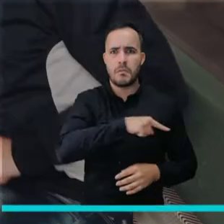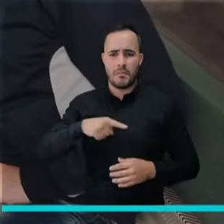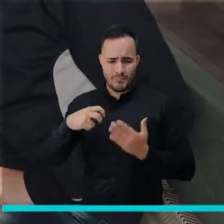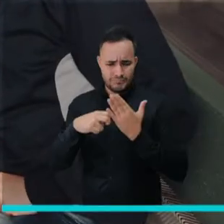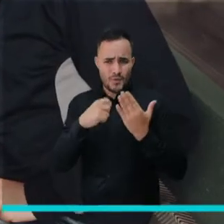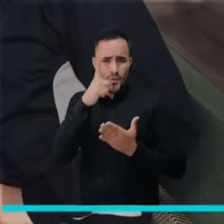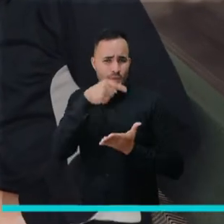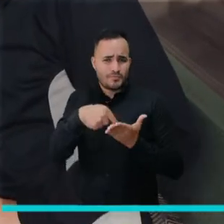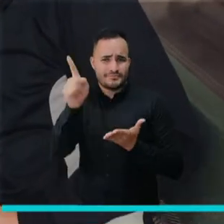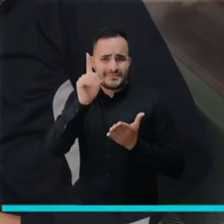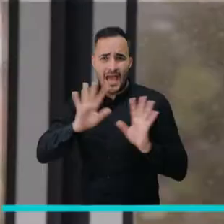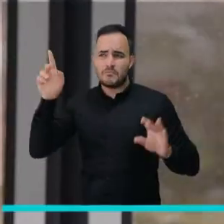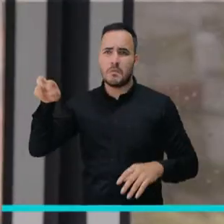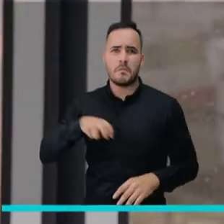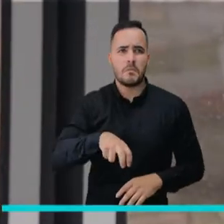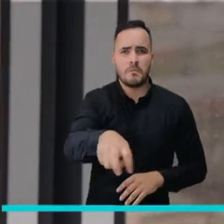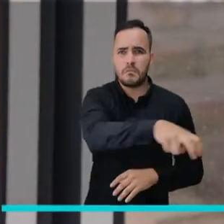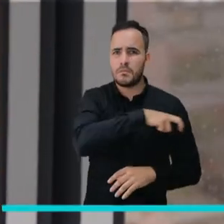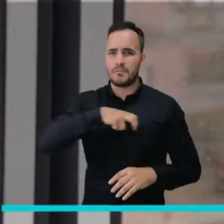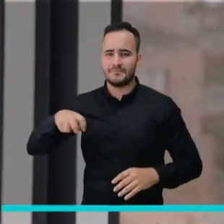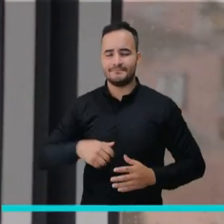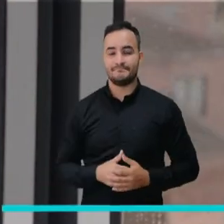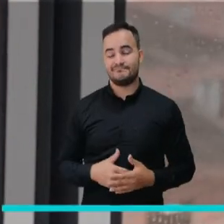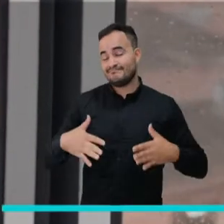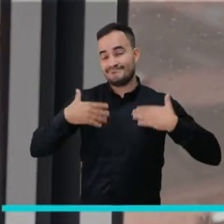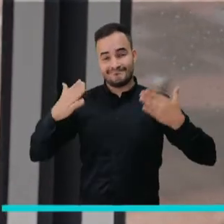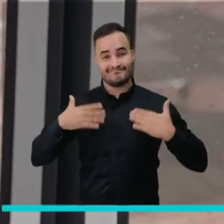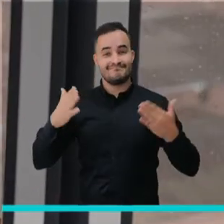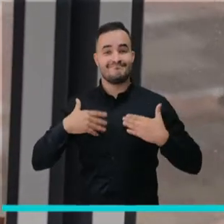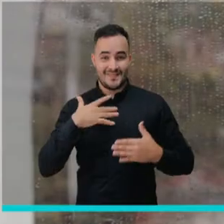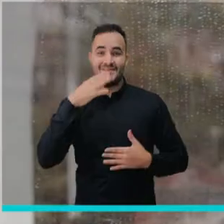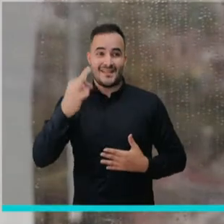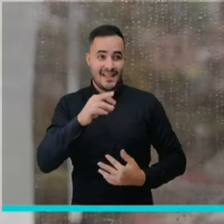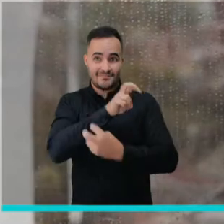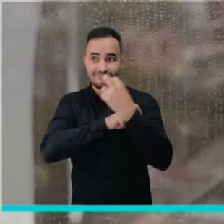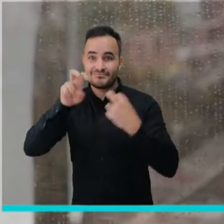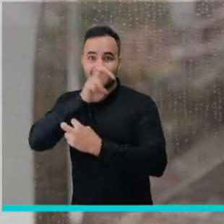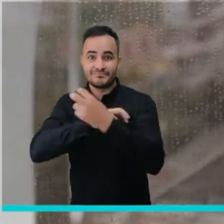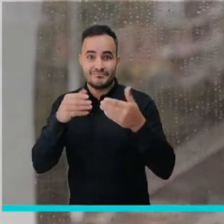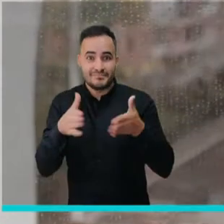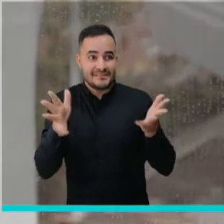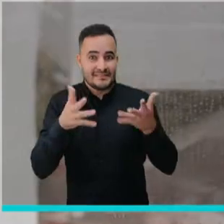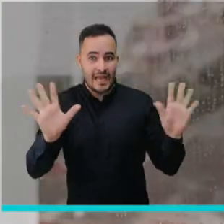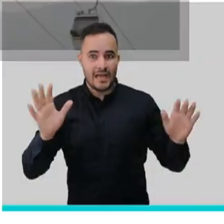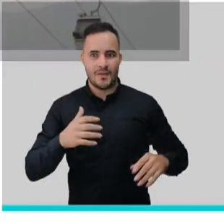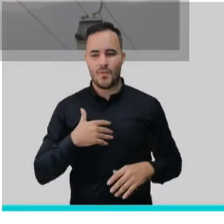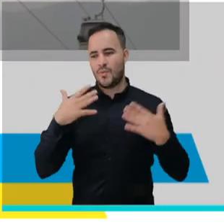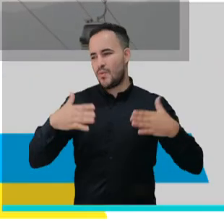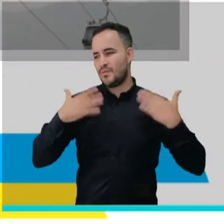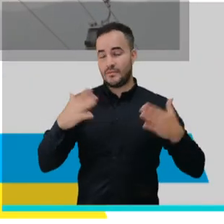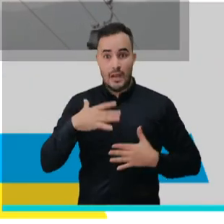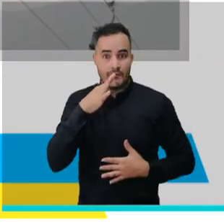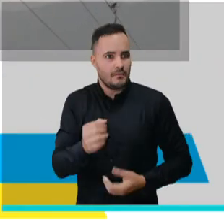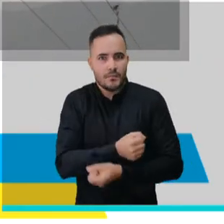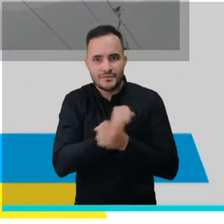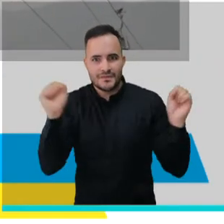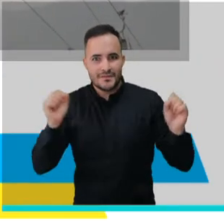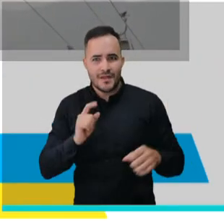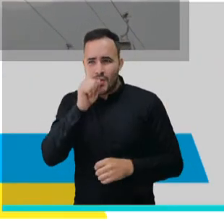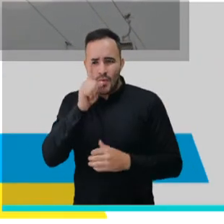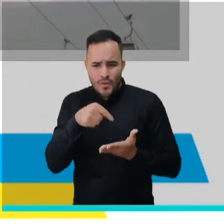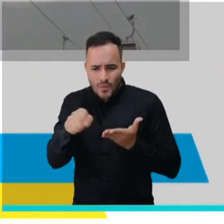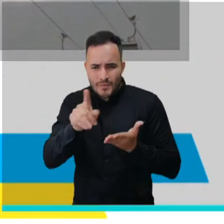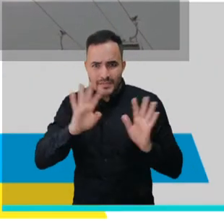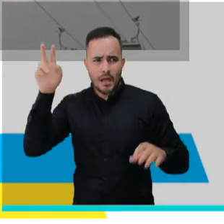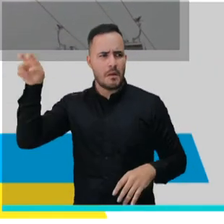moverse por la ciudad con un solo etiquete. Estoy muy contenta de que ya haya iniciado la operación comercial del Metrocable. Es increíble que con un